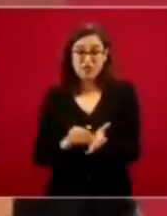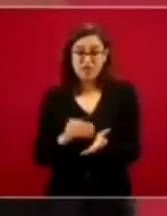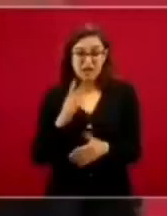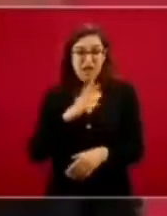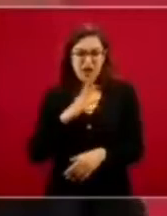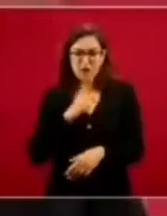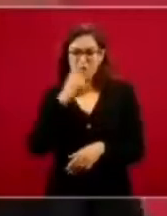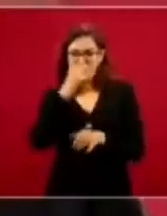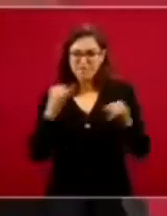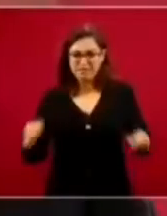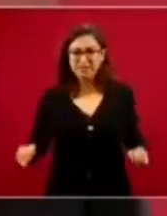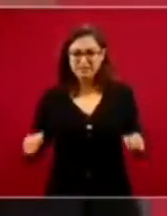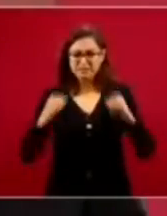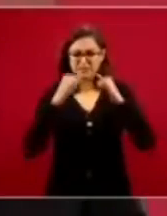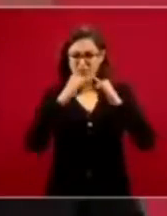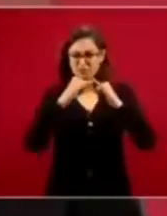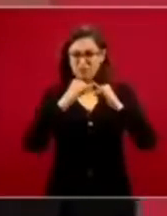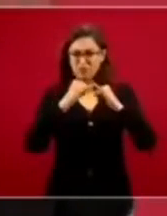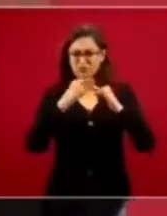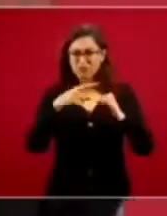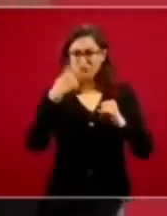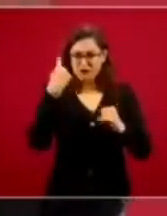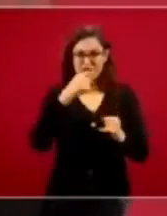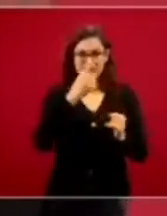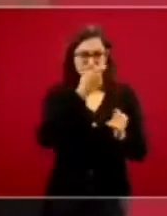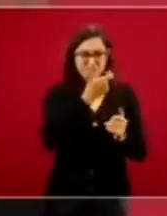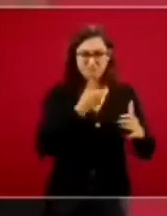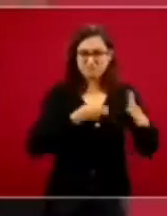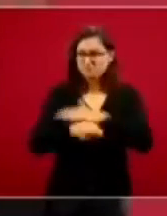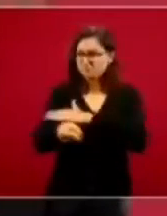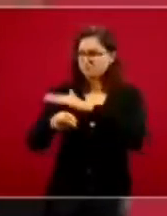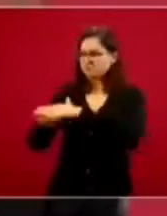a estas organizaciones.